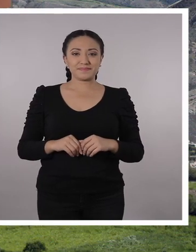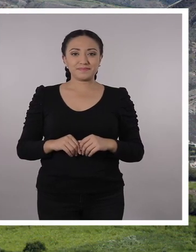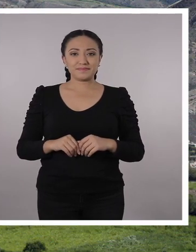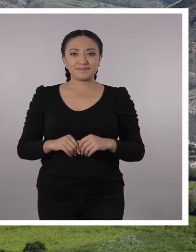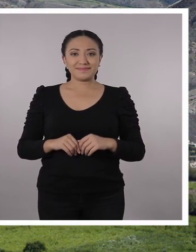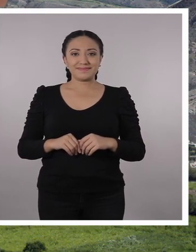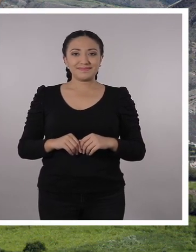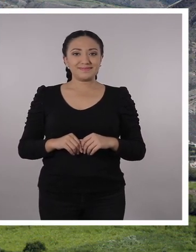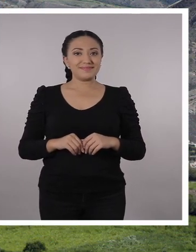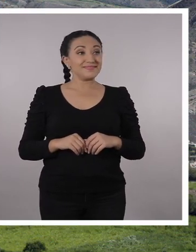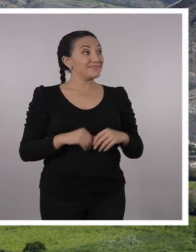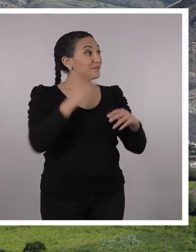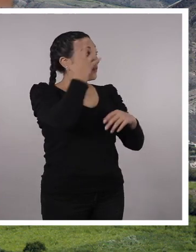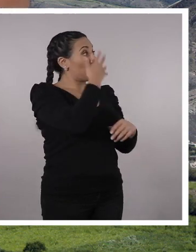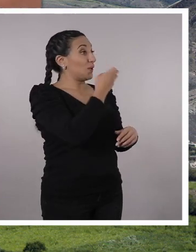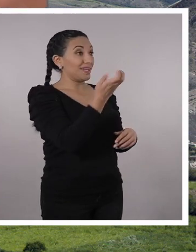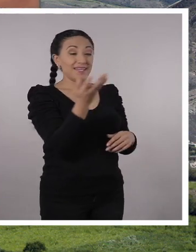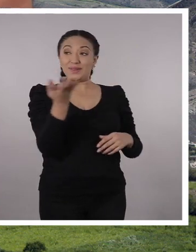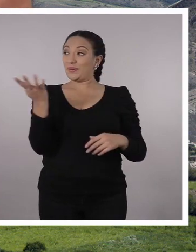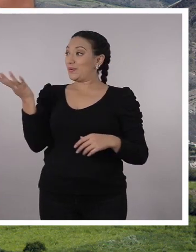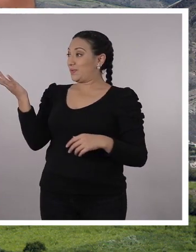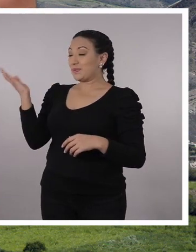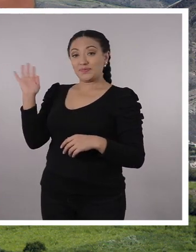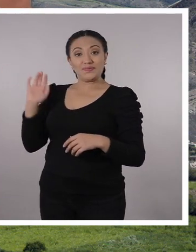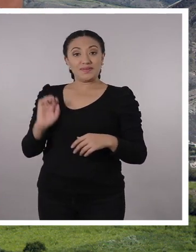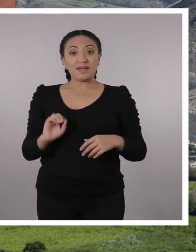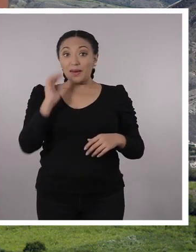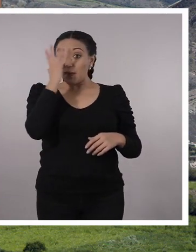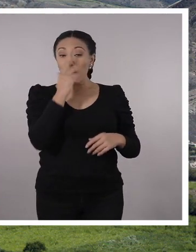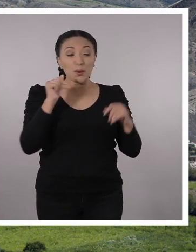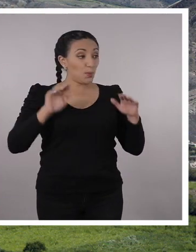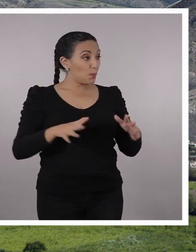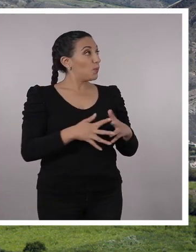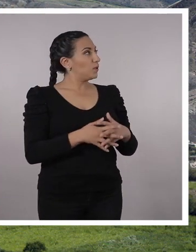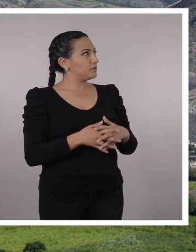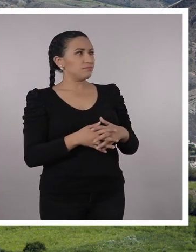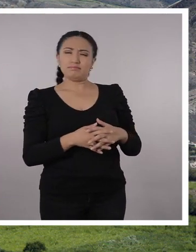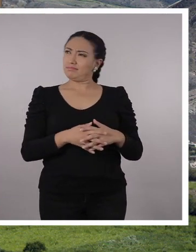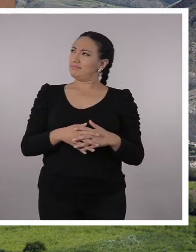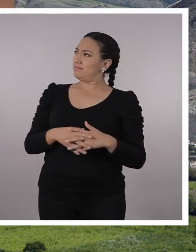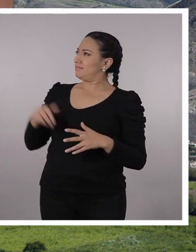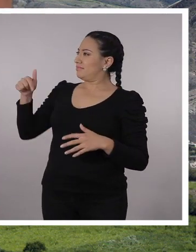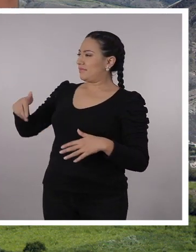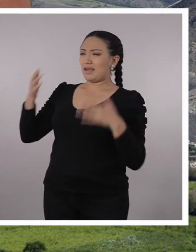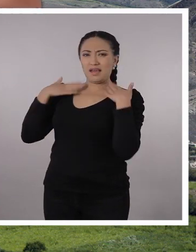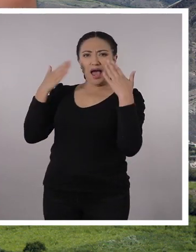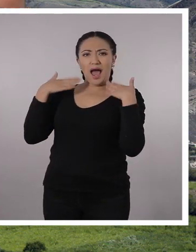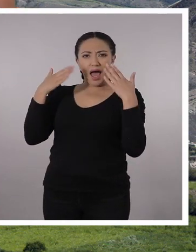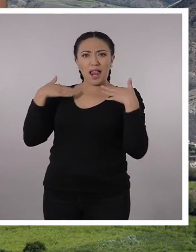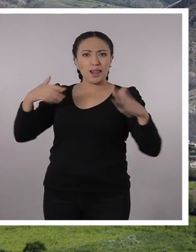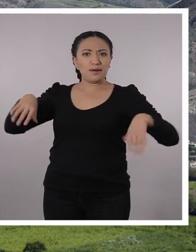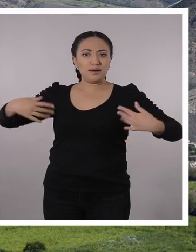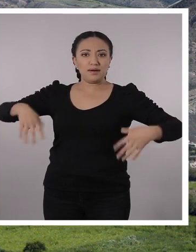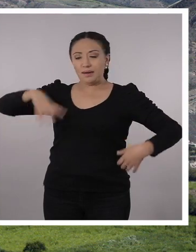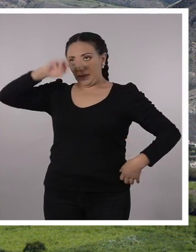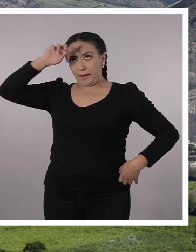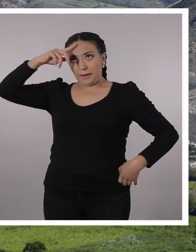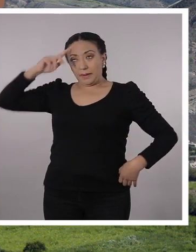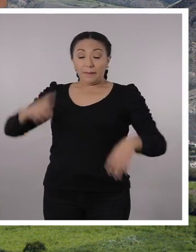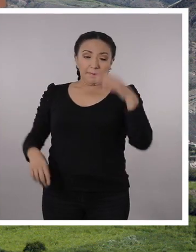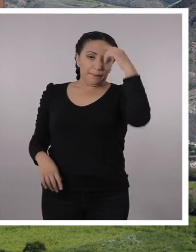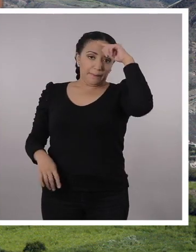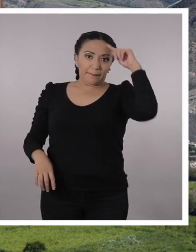Inely, ¿qué te parece? Está lindísimo, profe. Oiga, pero aquí como que está haciendo calor, ¿no? Sí, yo ya estoy sintiendo un poco de calor.